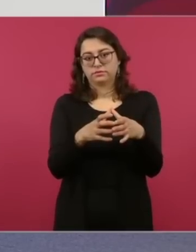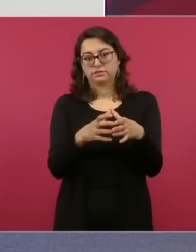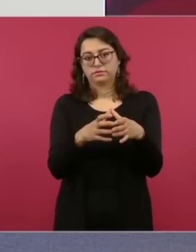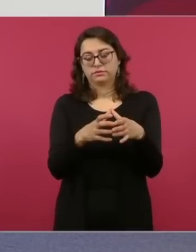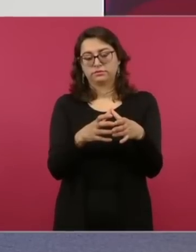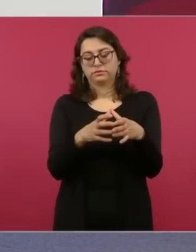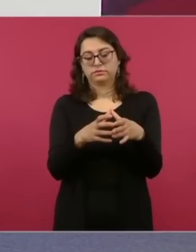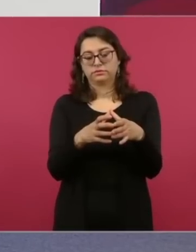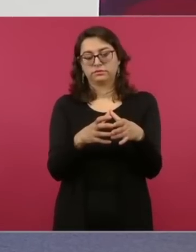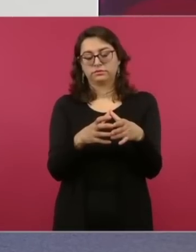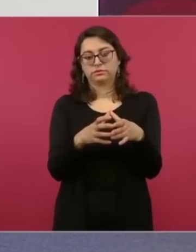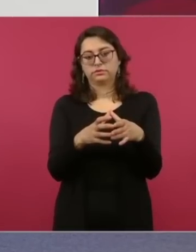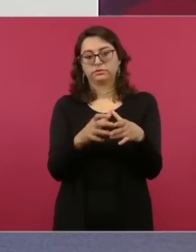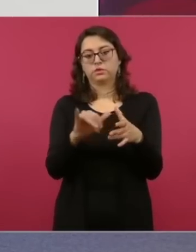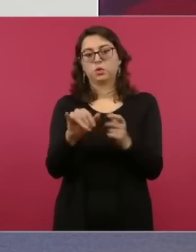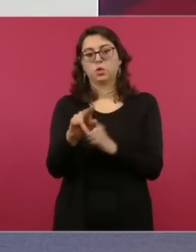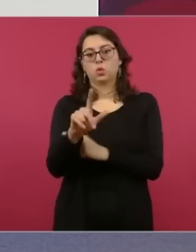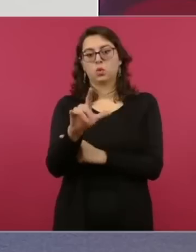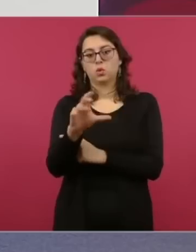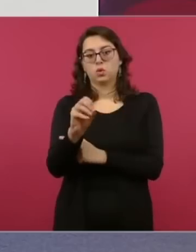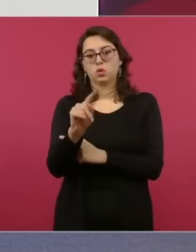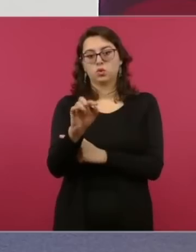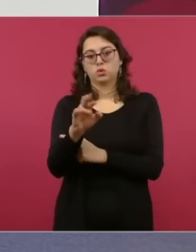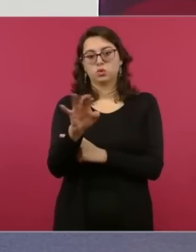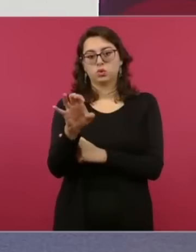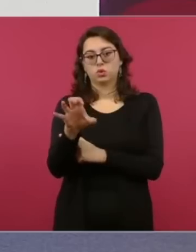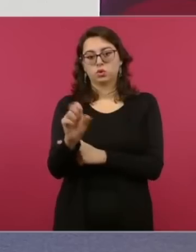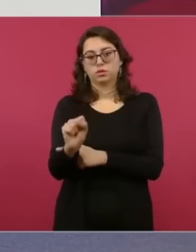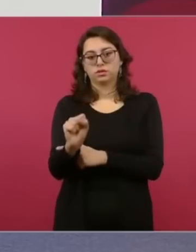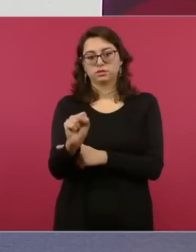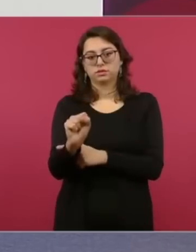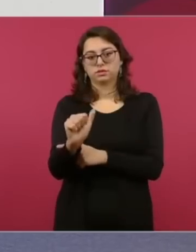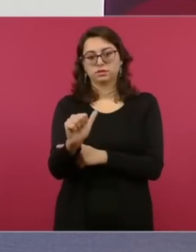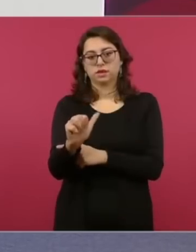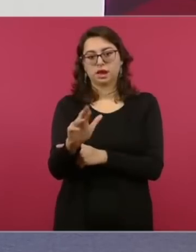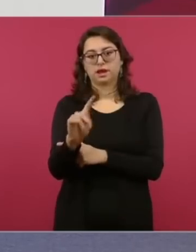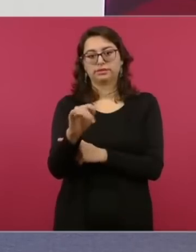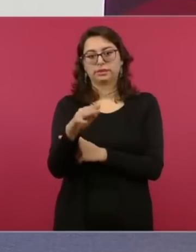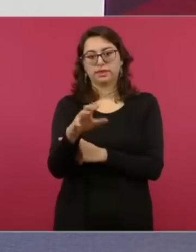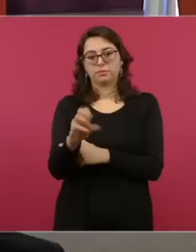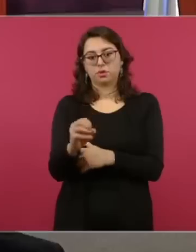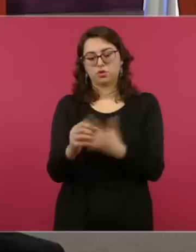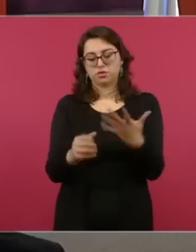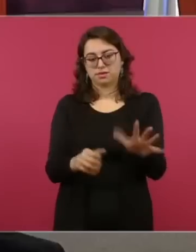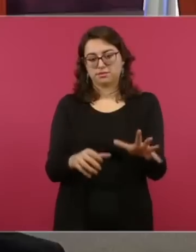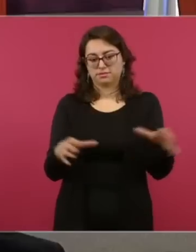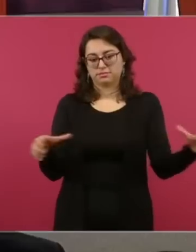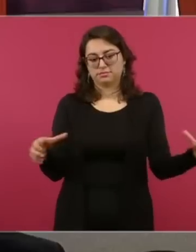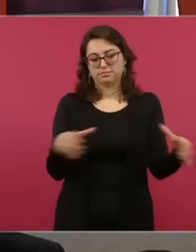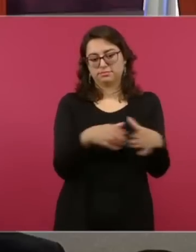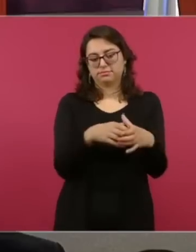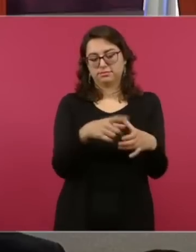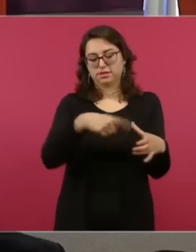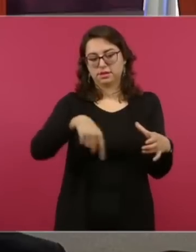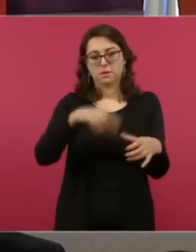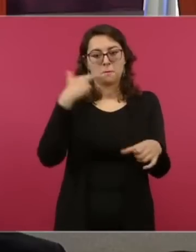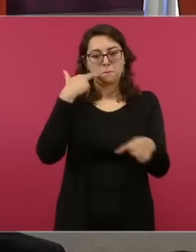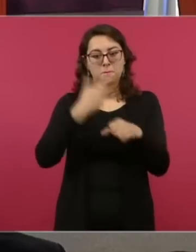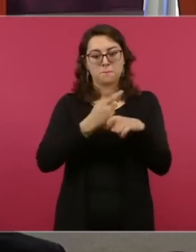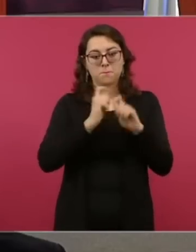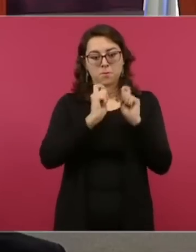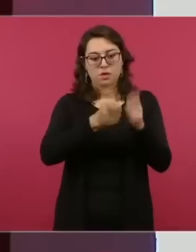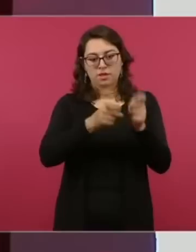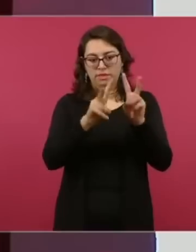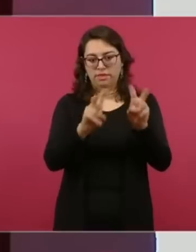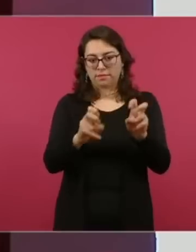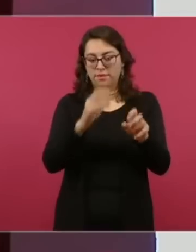y Artemio del Valle, Arispe. Este, a ver, adelante.